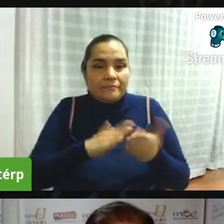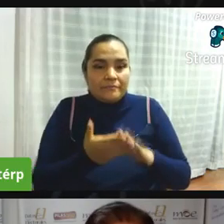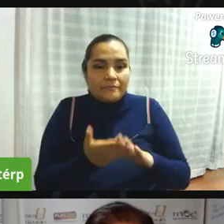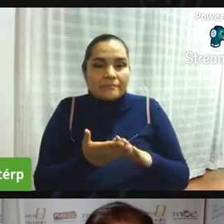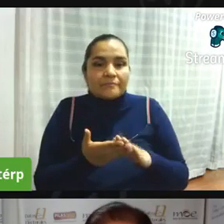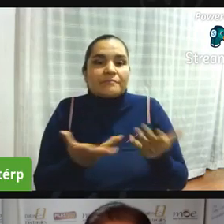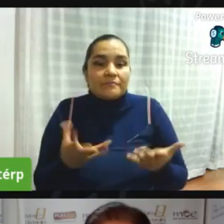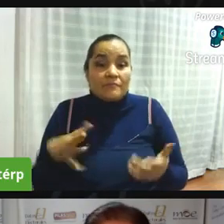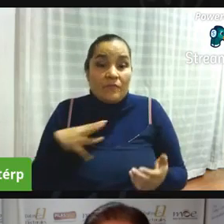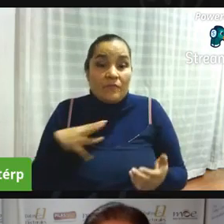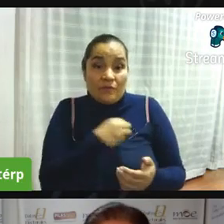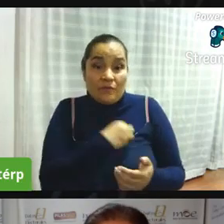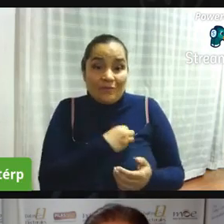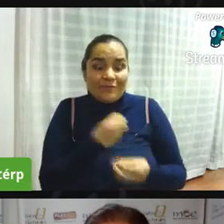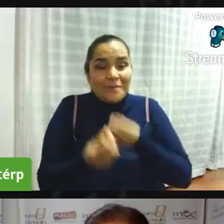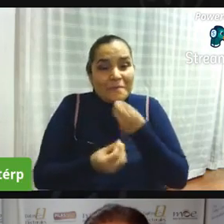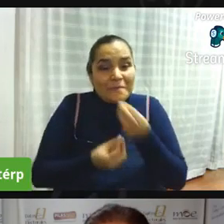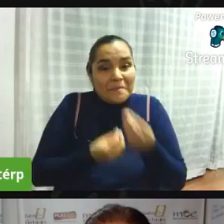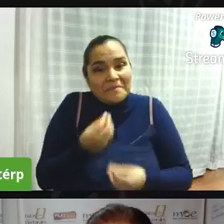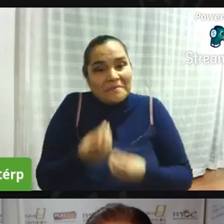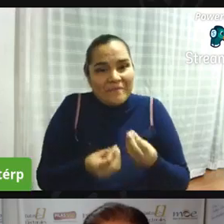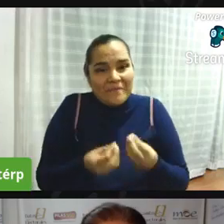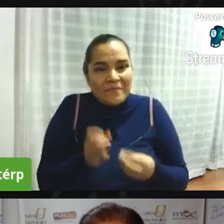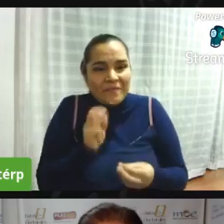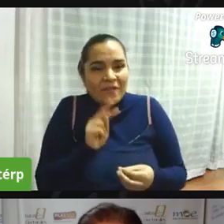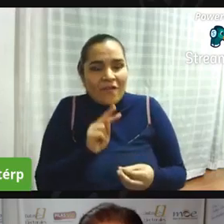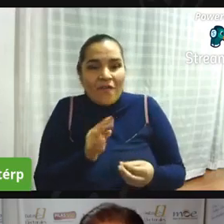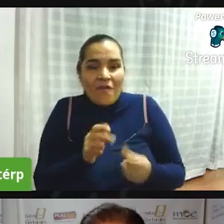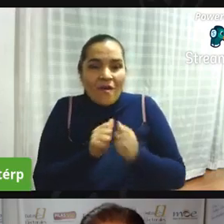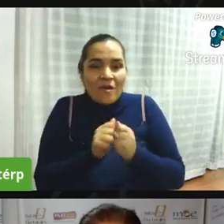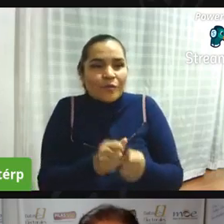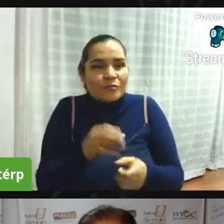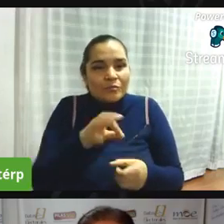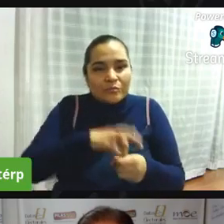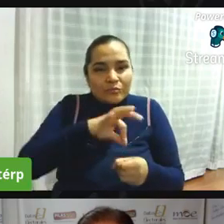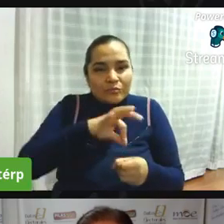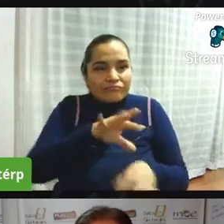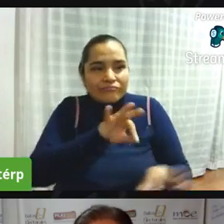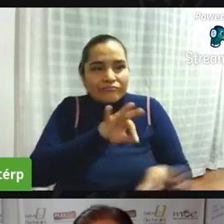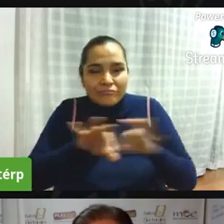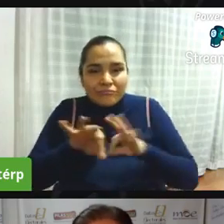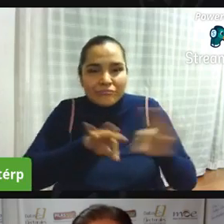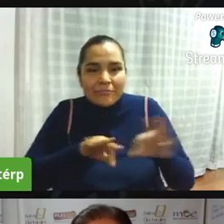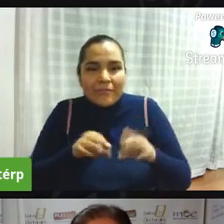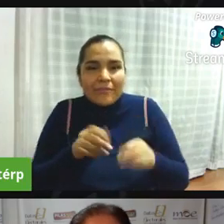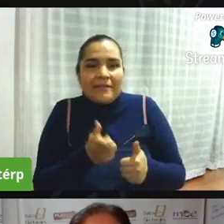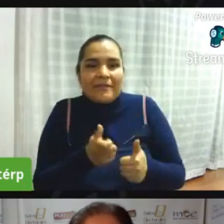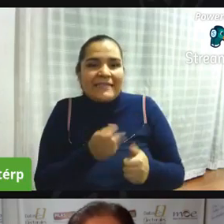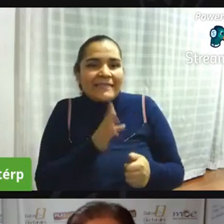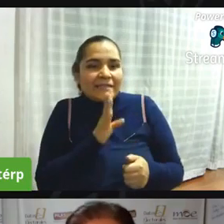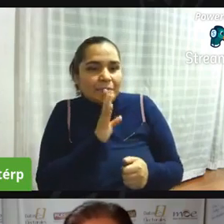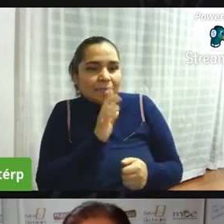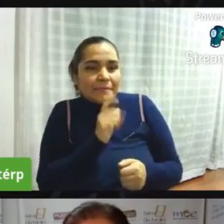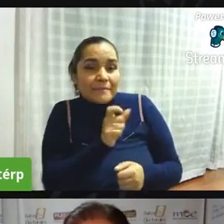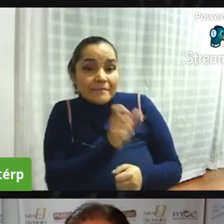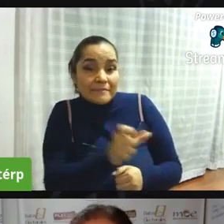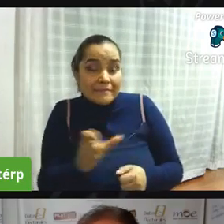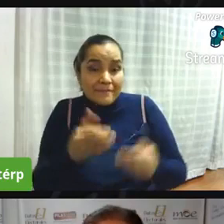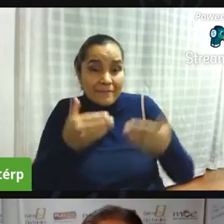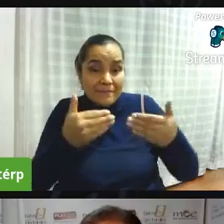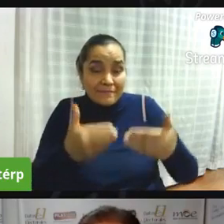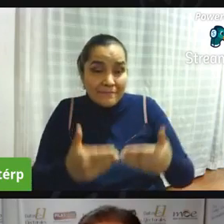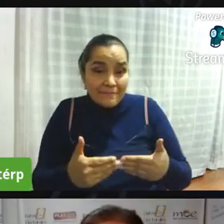junta de vecinos cuando vamos a los procesos de elección de las juntas de acción comunal si tenemos vecinos si en nuestra comunidad